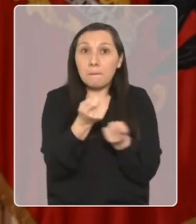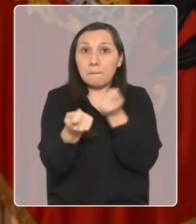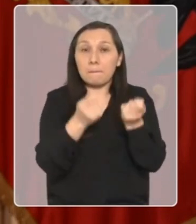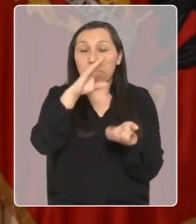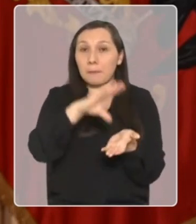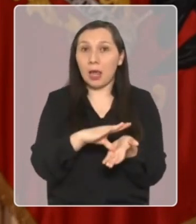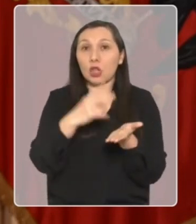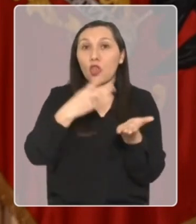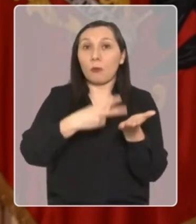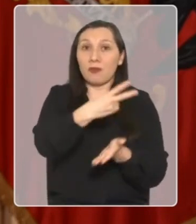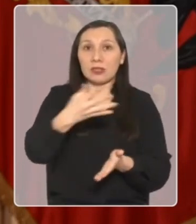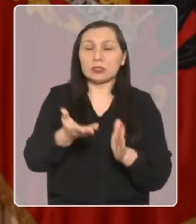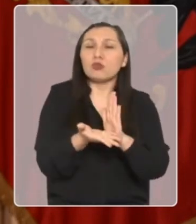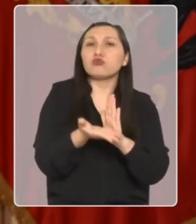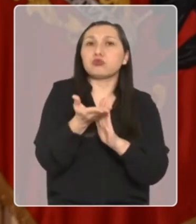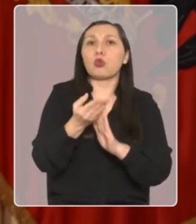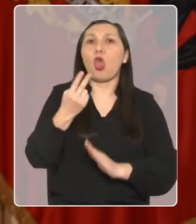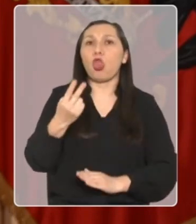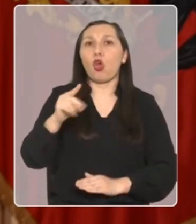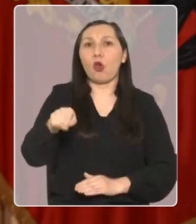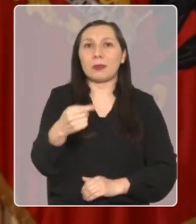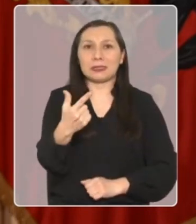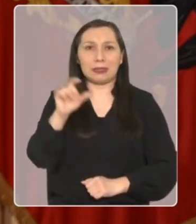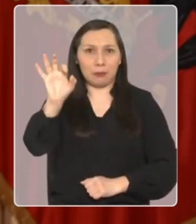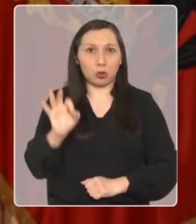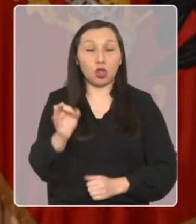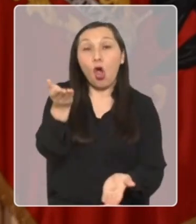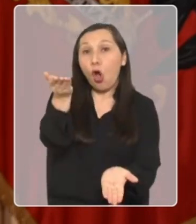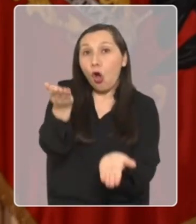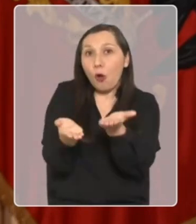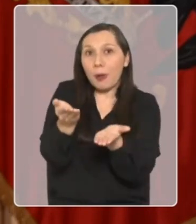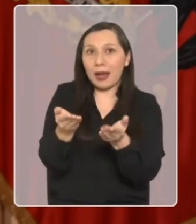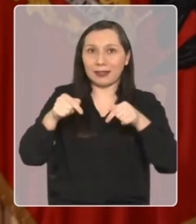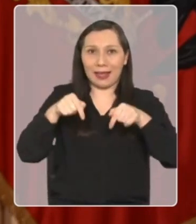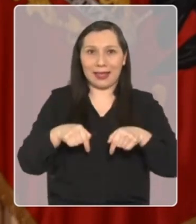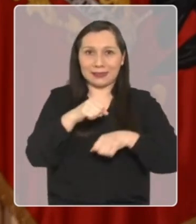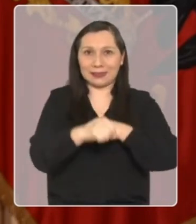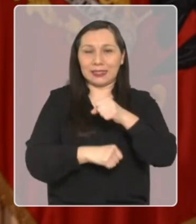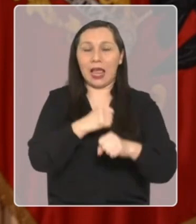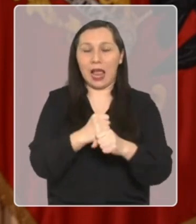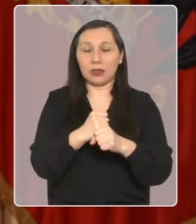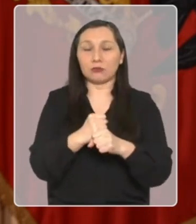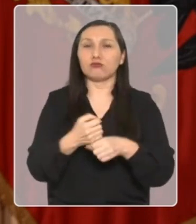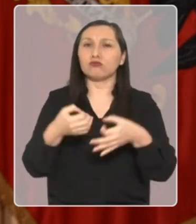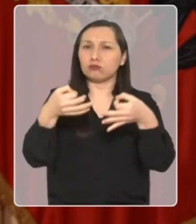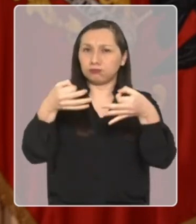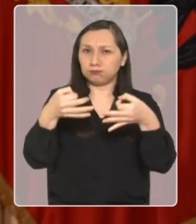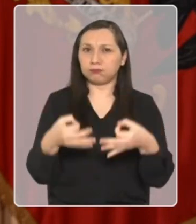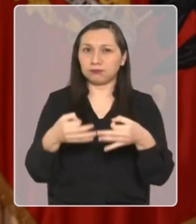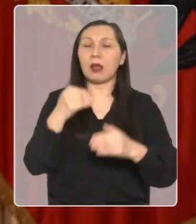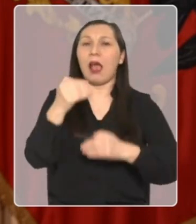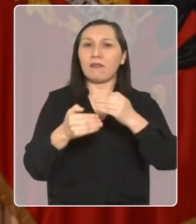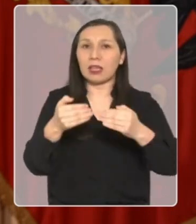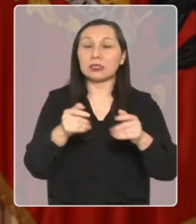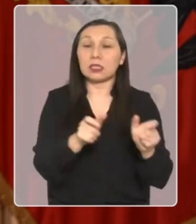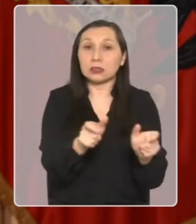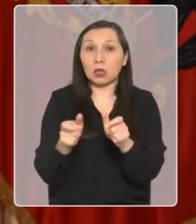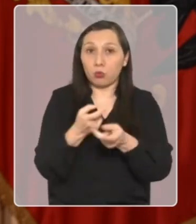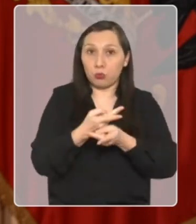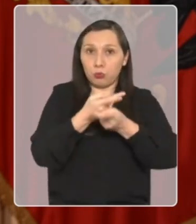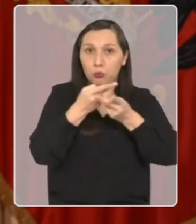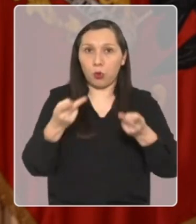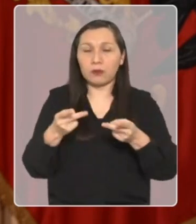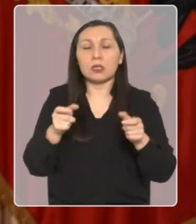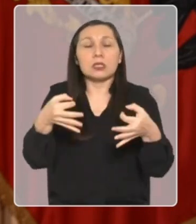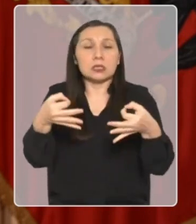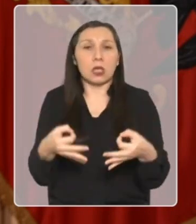2025 va a crecer en un 2,7% respecto al de este año, consolidando los avances en seguridad pública,